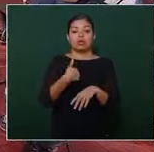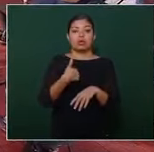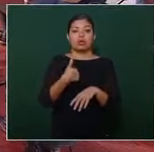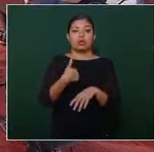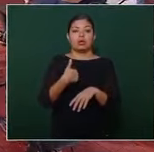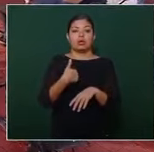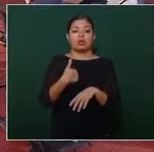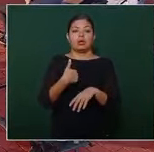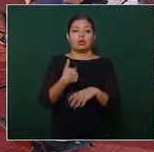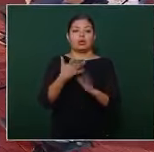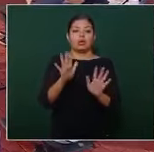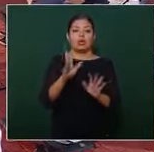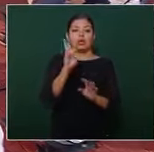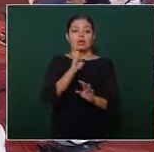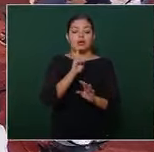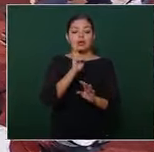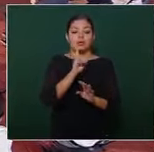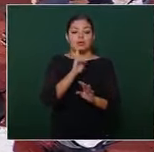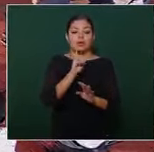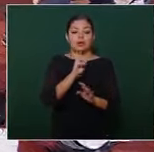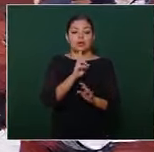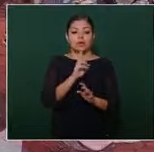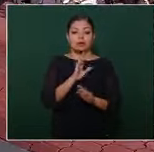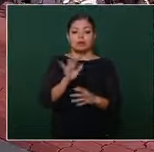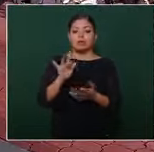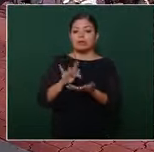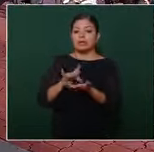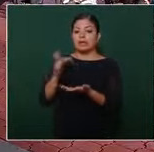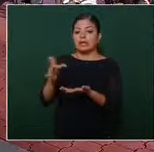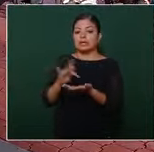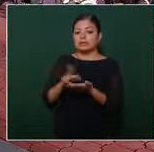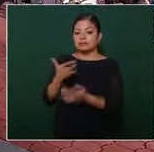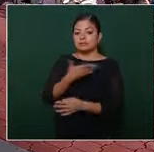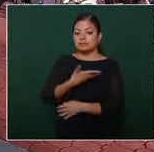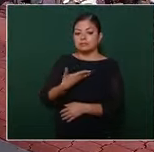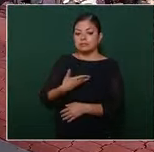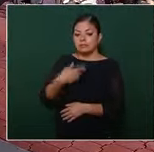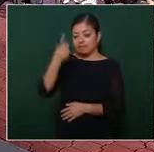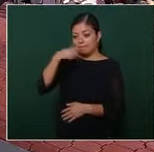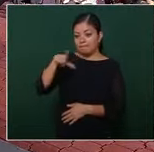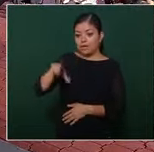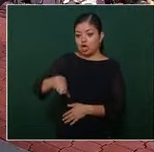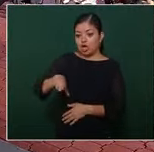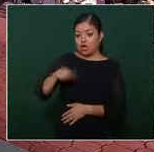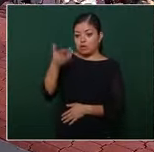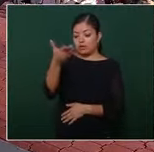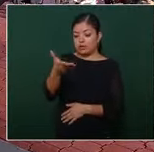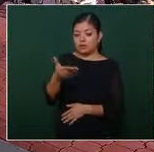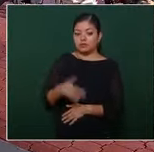a ver gracias gracias presidente para el gobernador